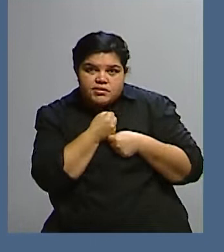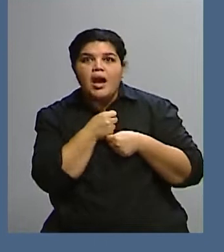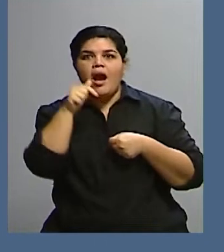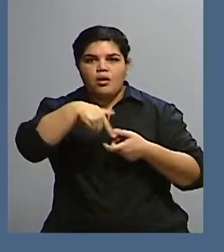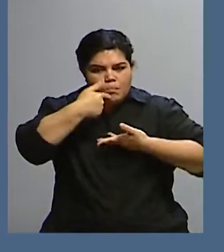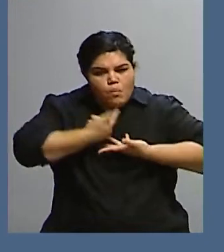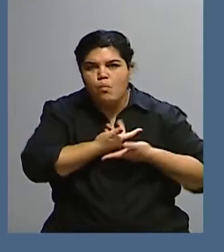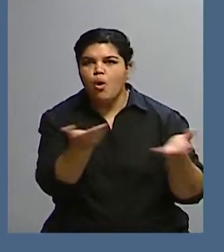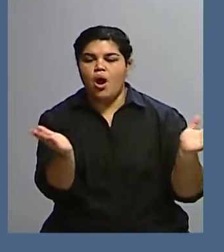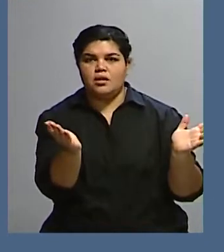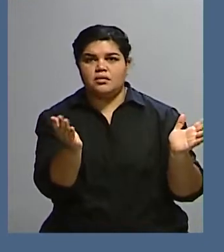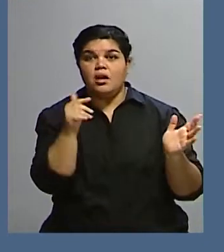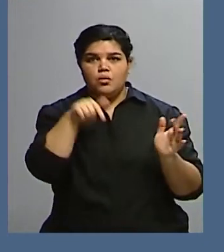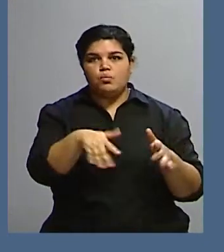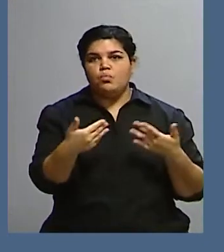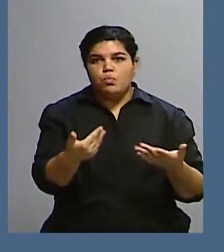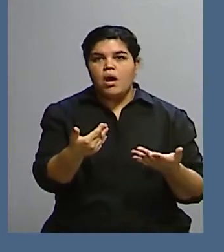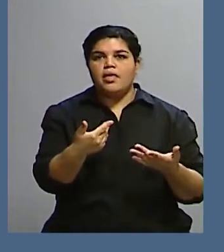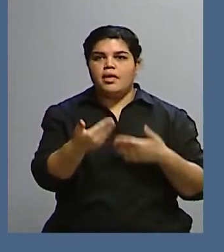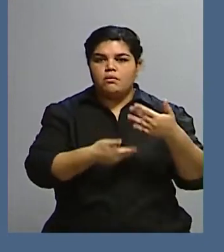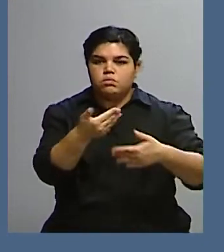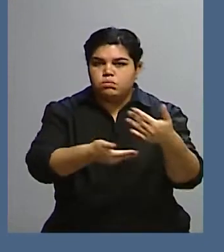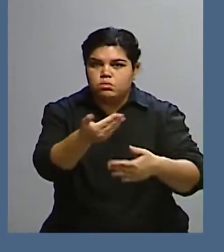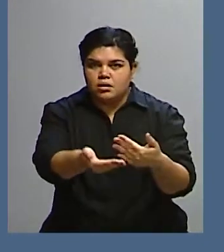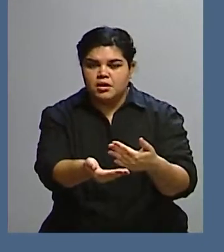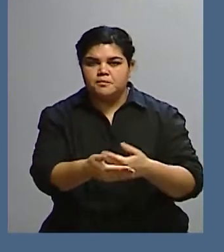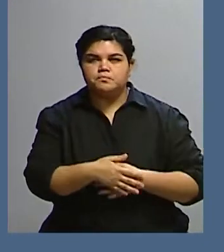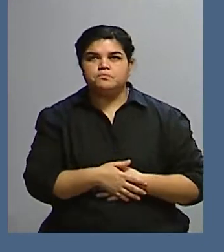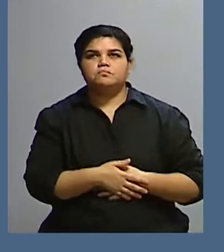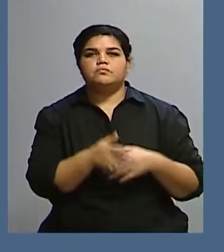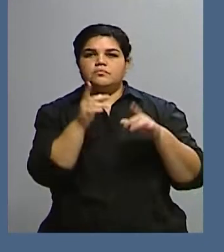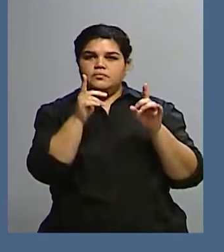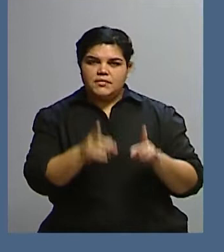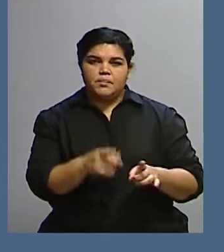formas de evitar todo esto. Por ejemplo, hay una posibilidad para los médicos de